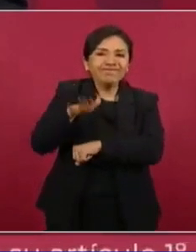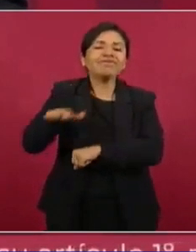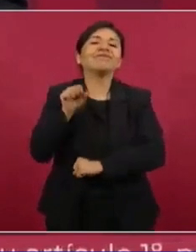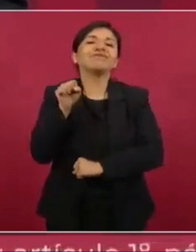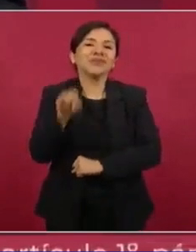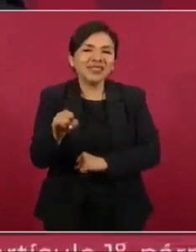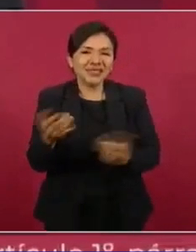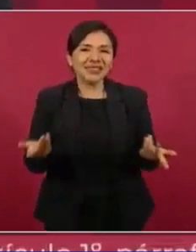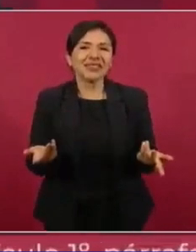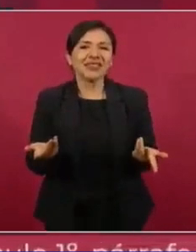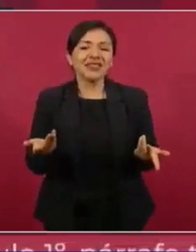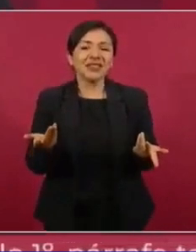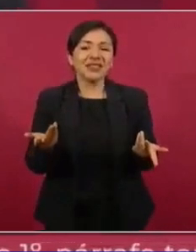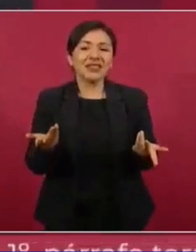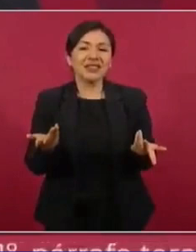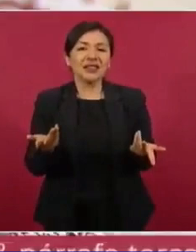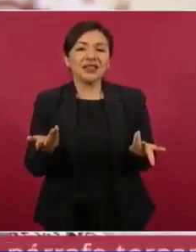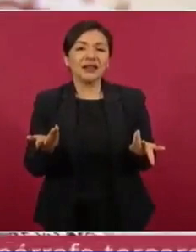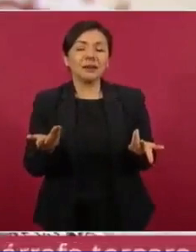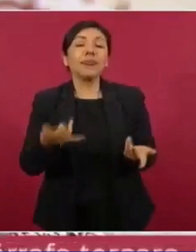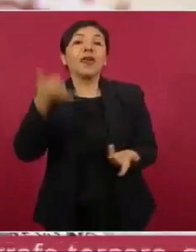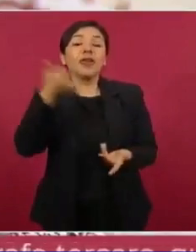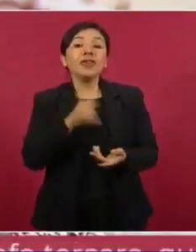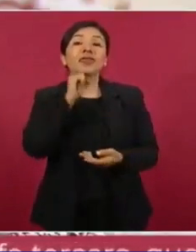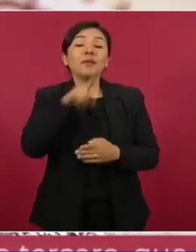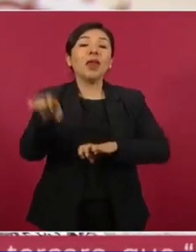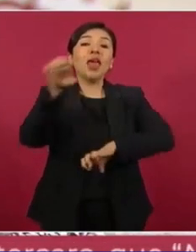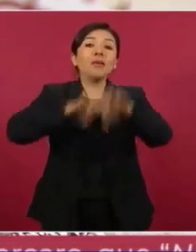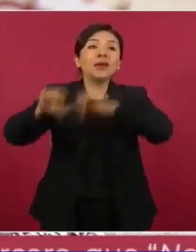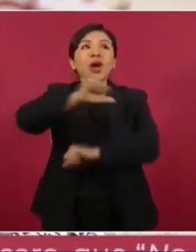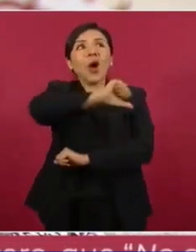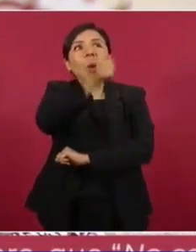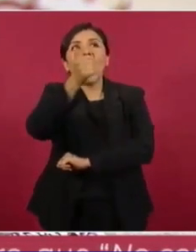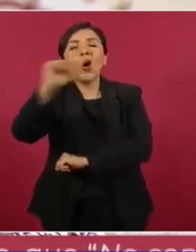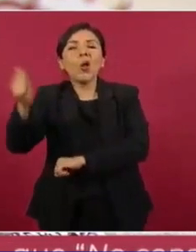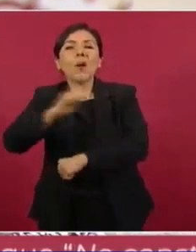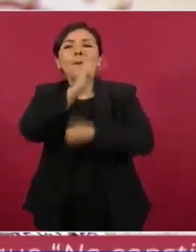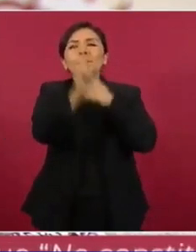y de las empresas extranjeras.